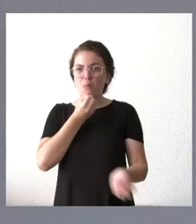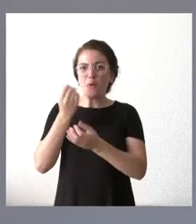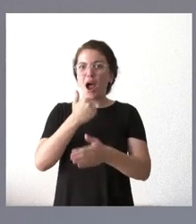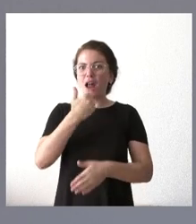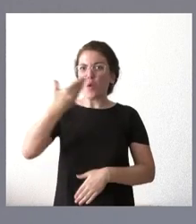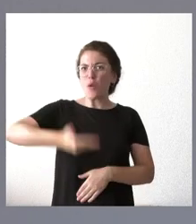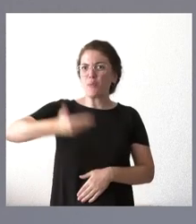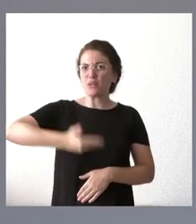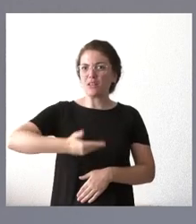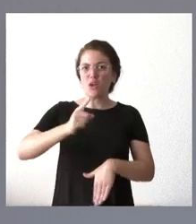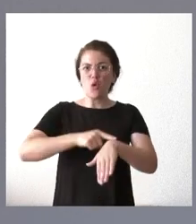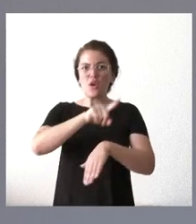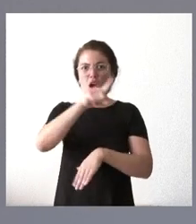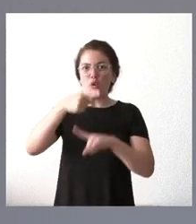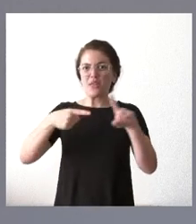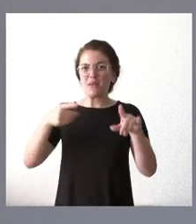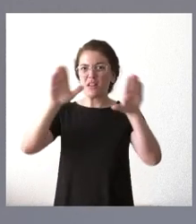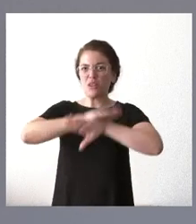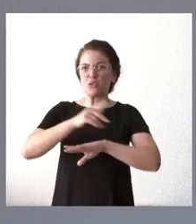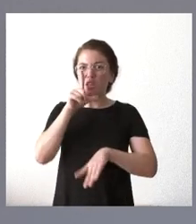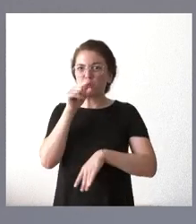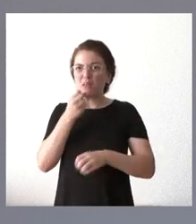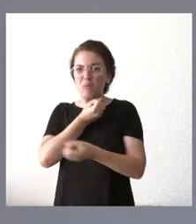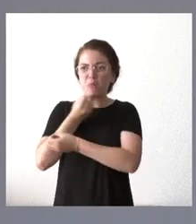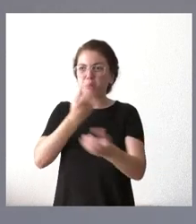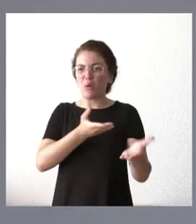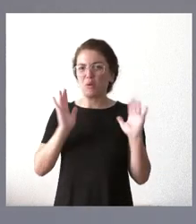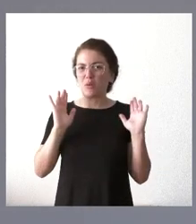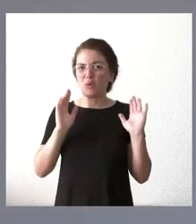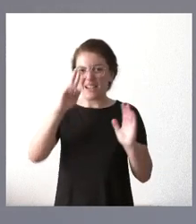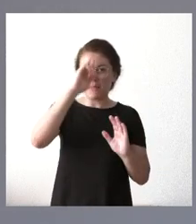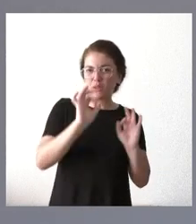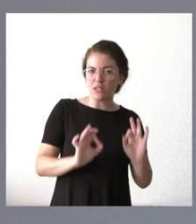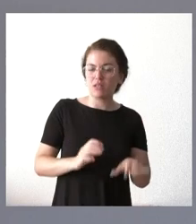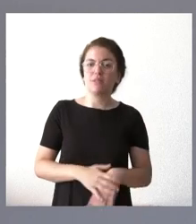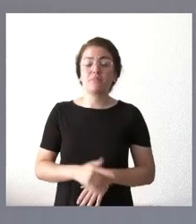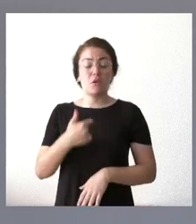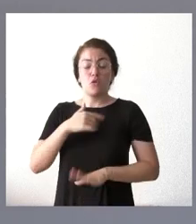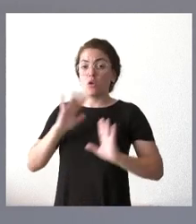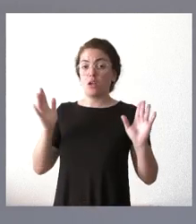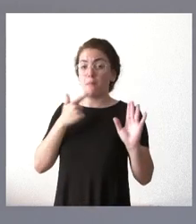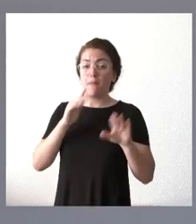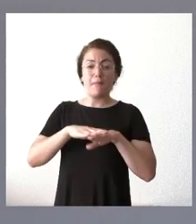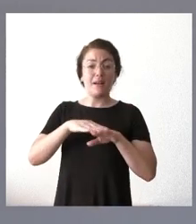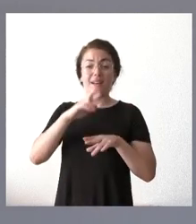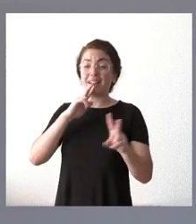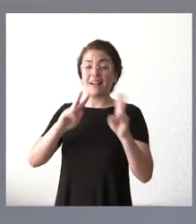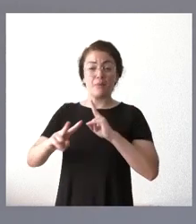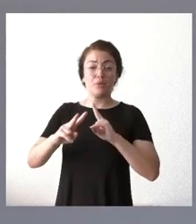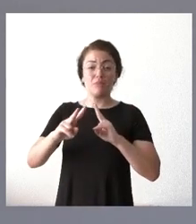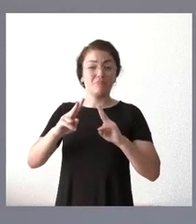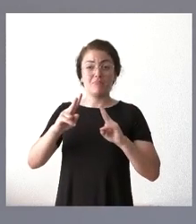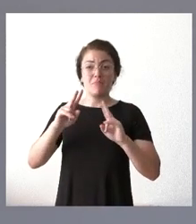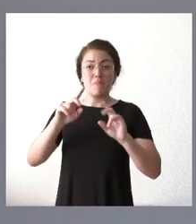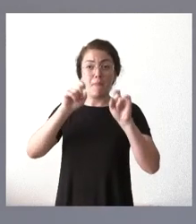calado a las once y media de la noche y a través de una red social. Mire, yo aquí estoy para responder a sus preguntas muy amablemente